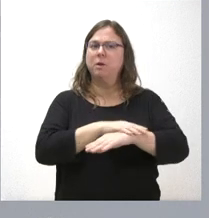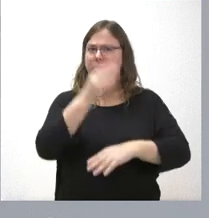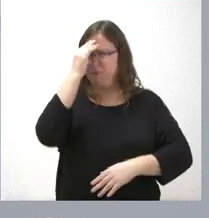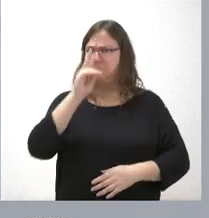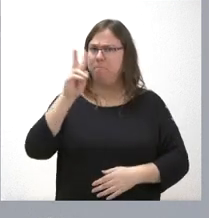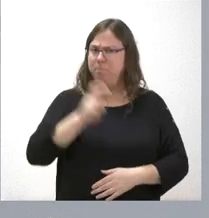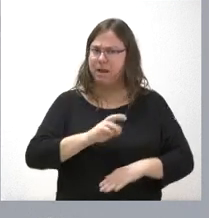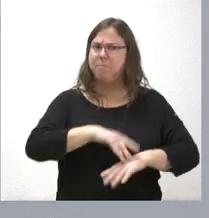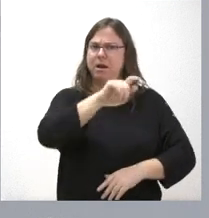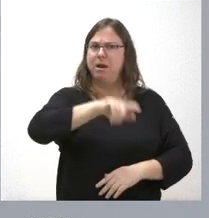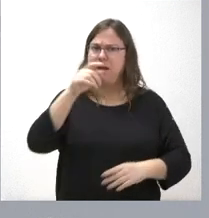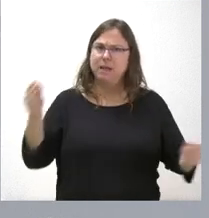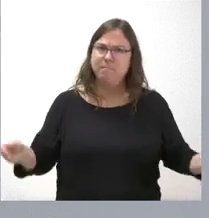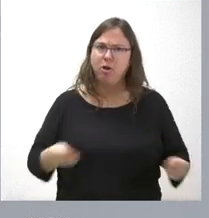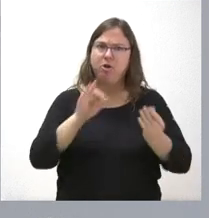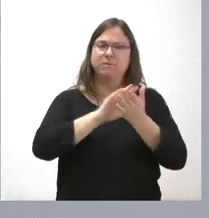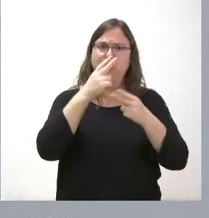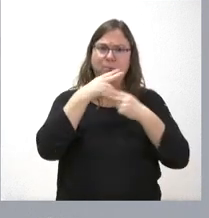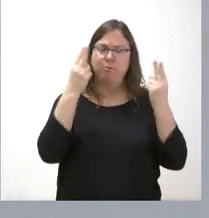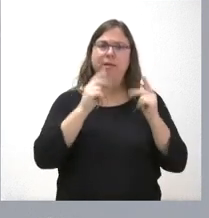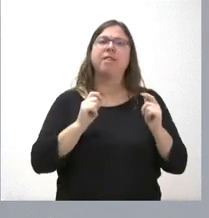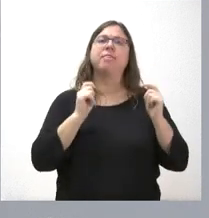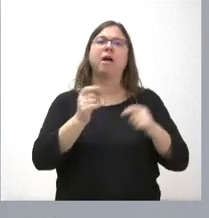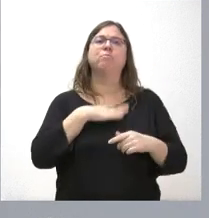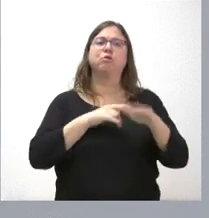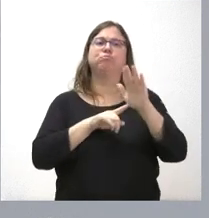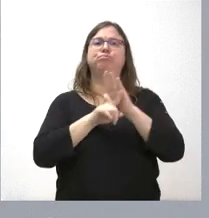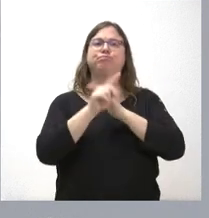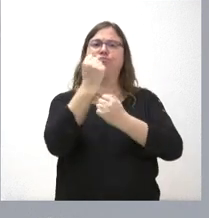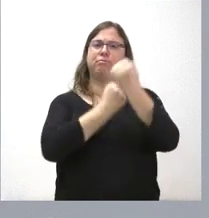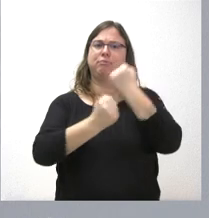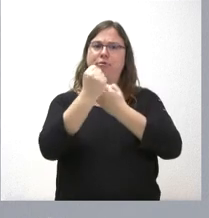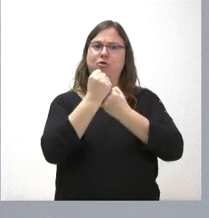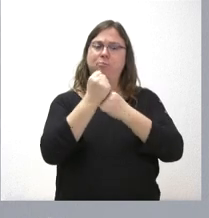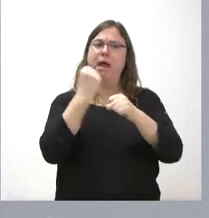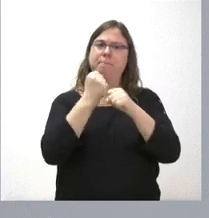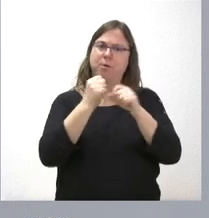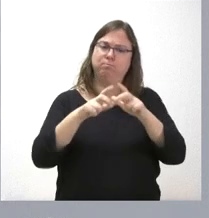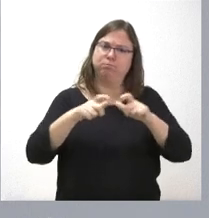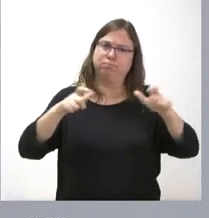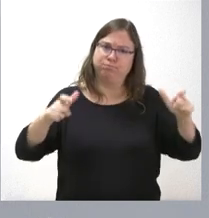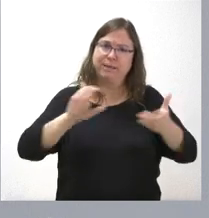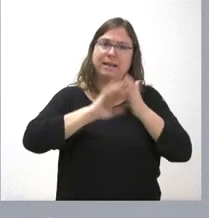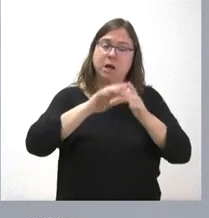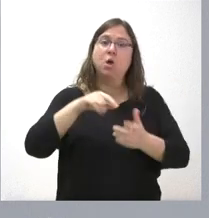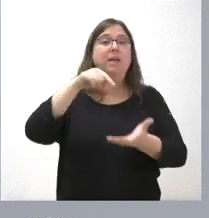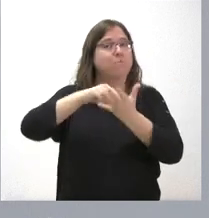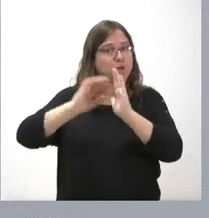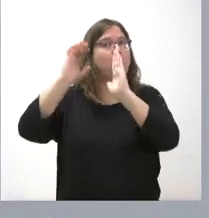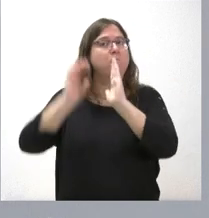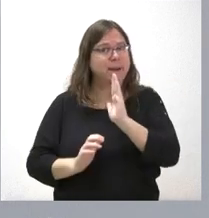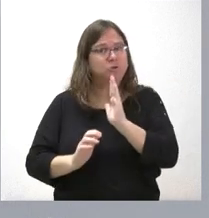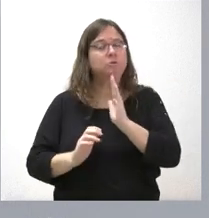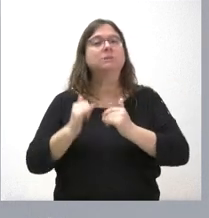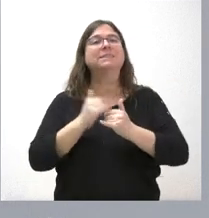que ha sido eficaz, que ha mejorado los medios públicos, que ha permitido un crecimiento económico con creación de empleo en Castilla y León y bajando impuestos, pues